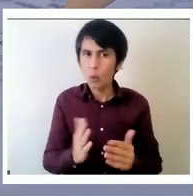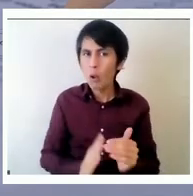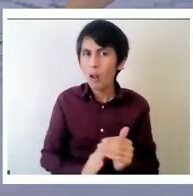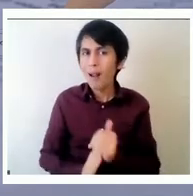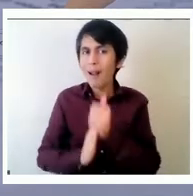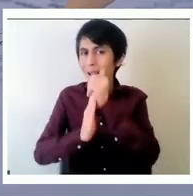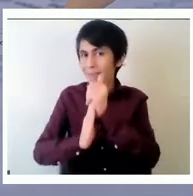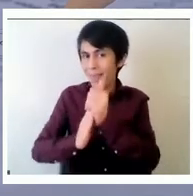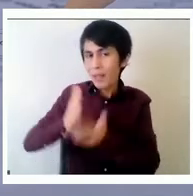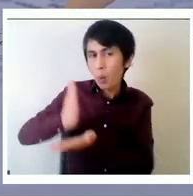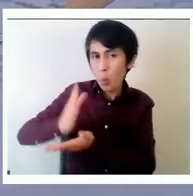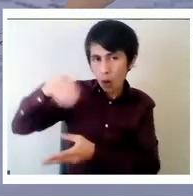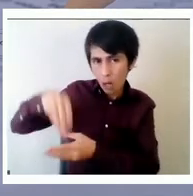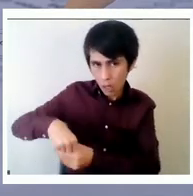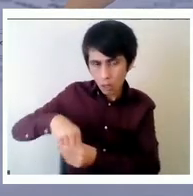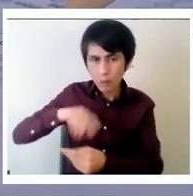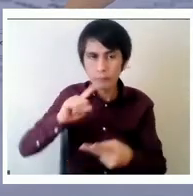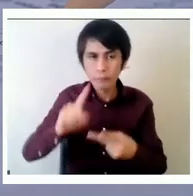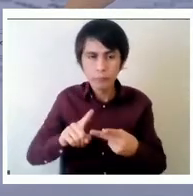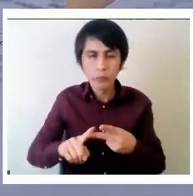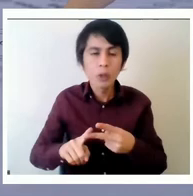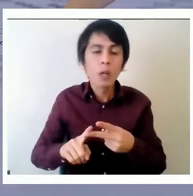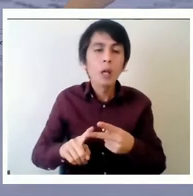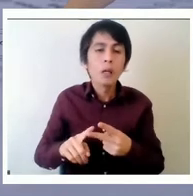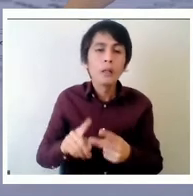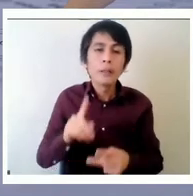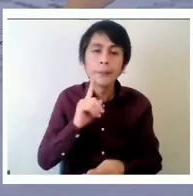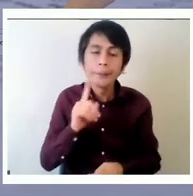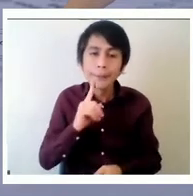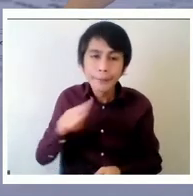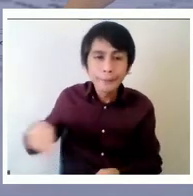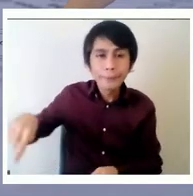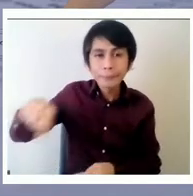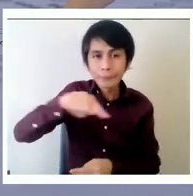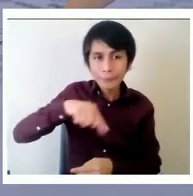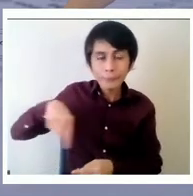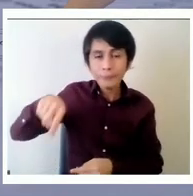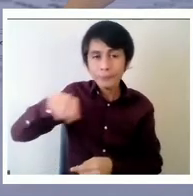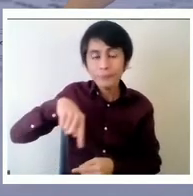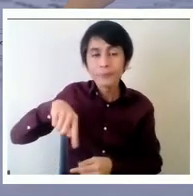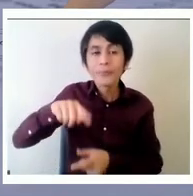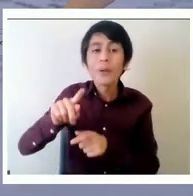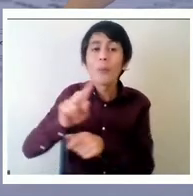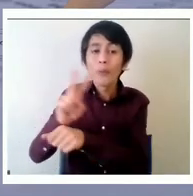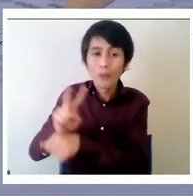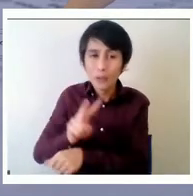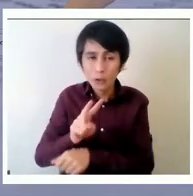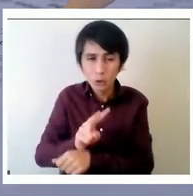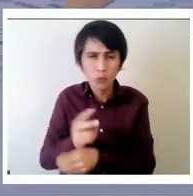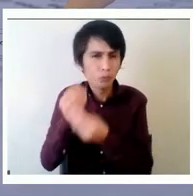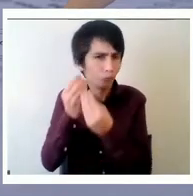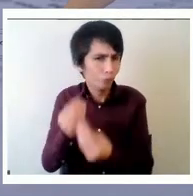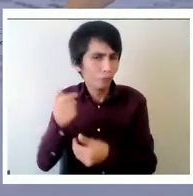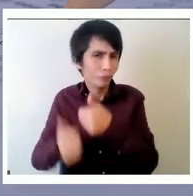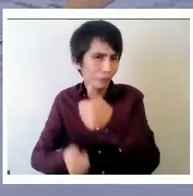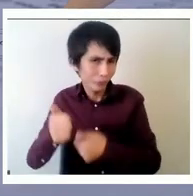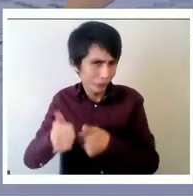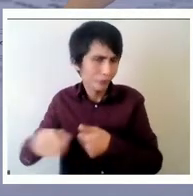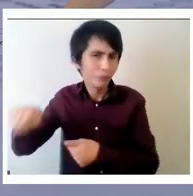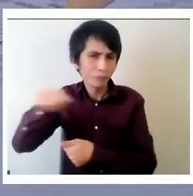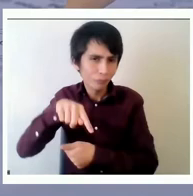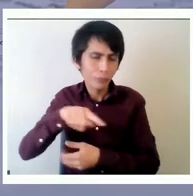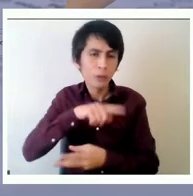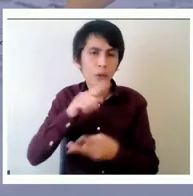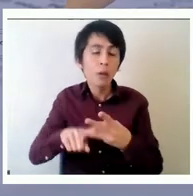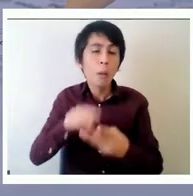el profesionalismo de los de los profesores el involucramiento parental